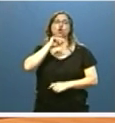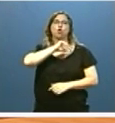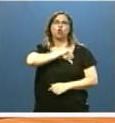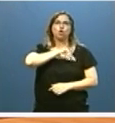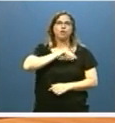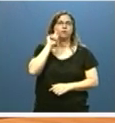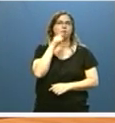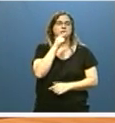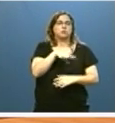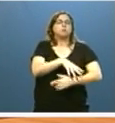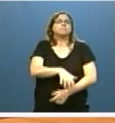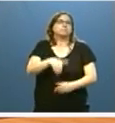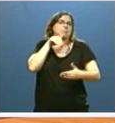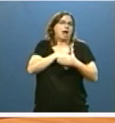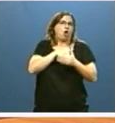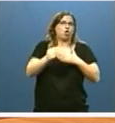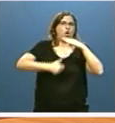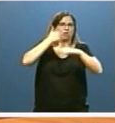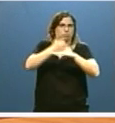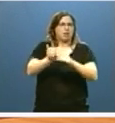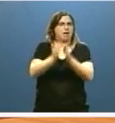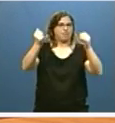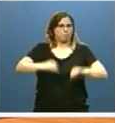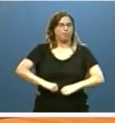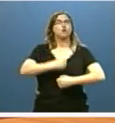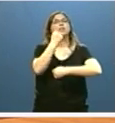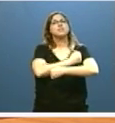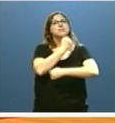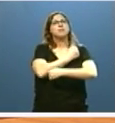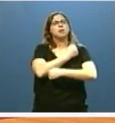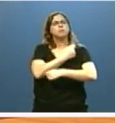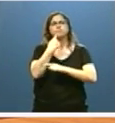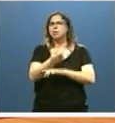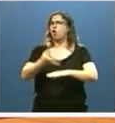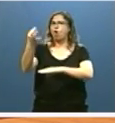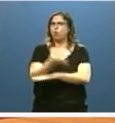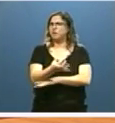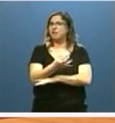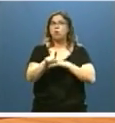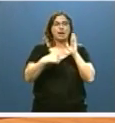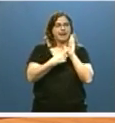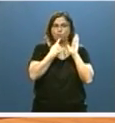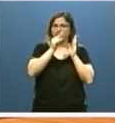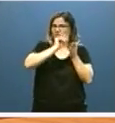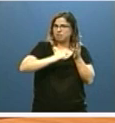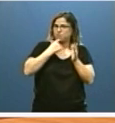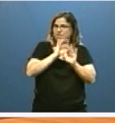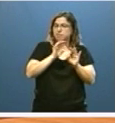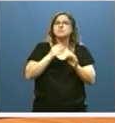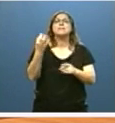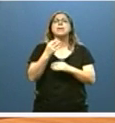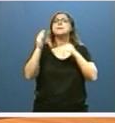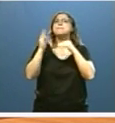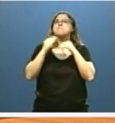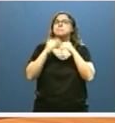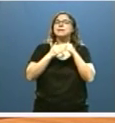austeridad de los altos cargos. En diciembre establecimos la obligación no prevista en la ley de contratos de consultar un